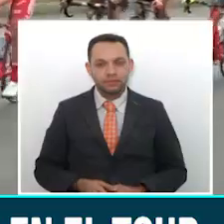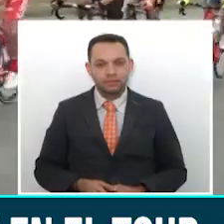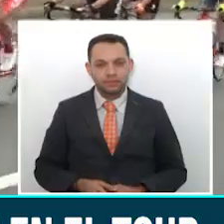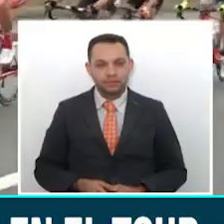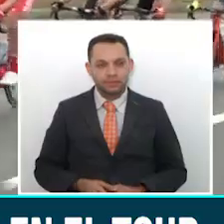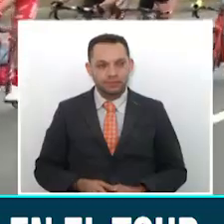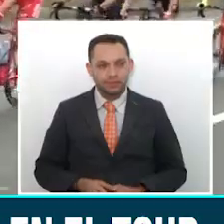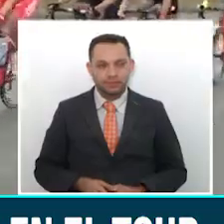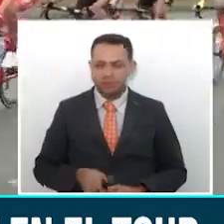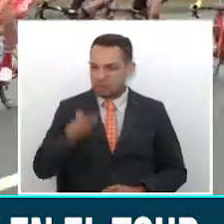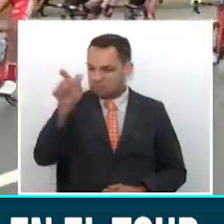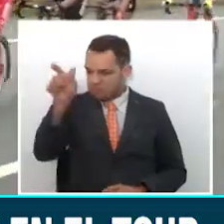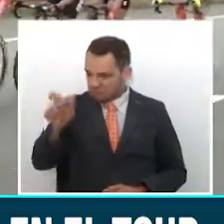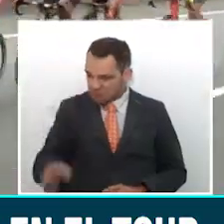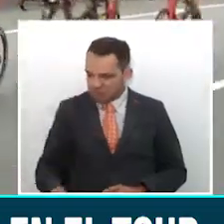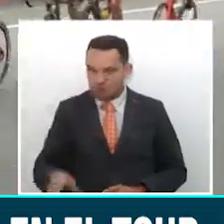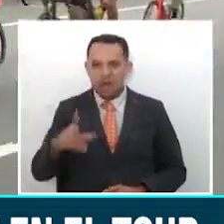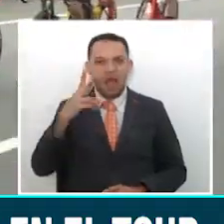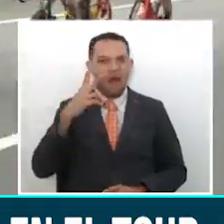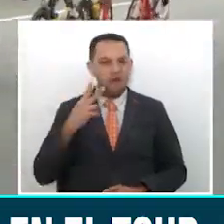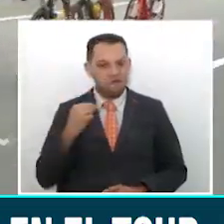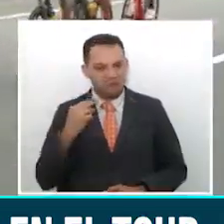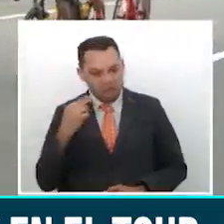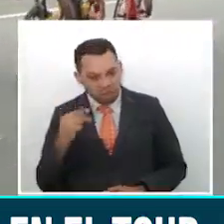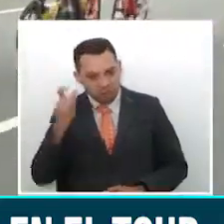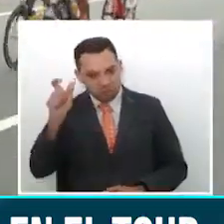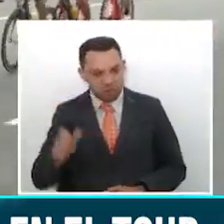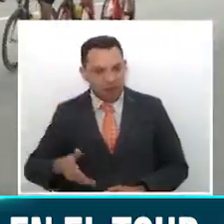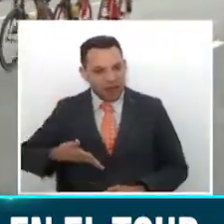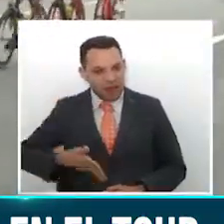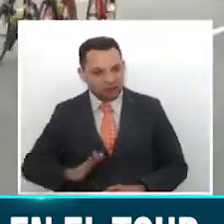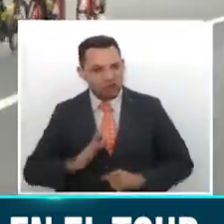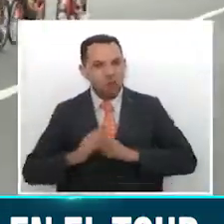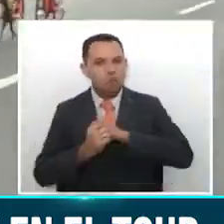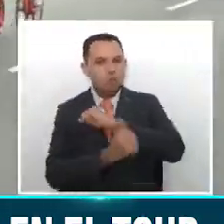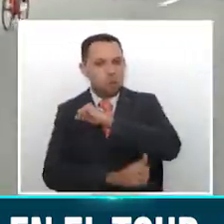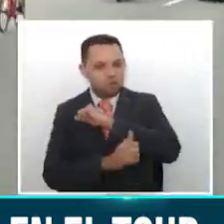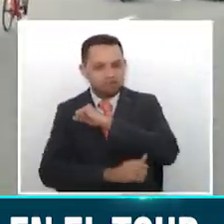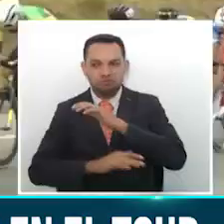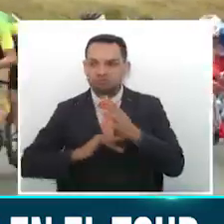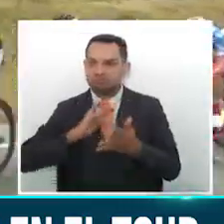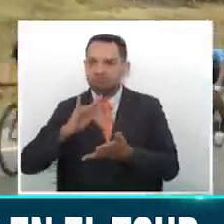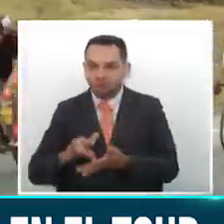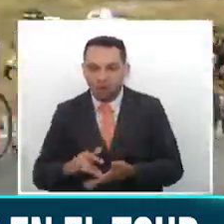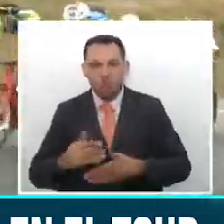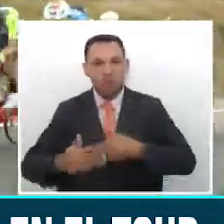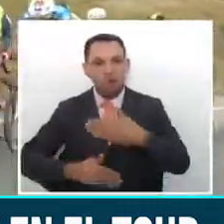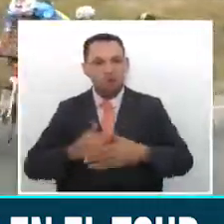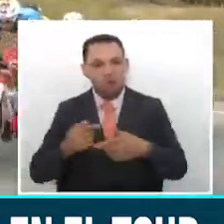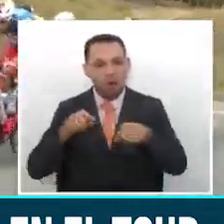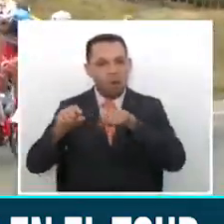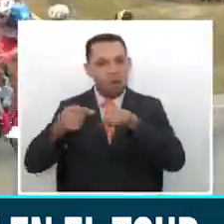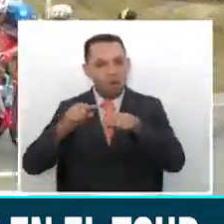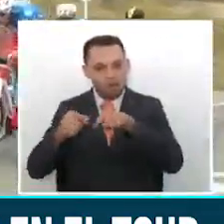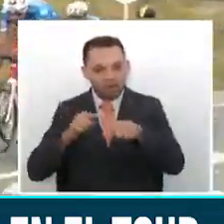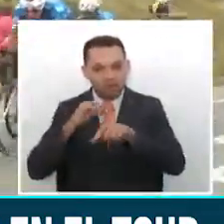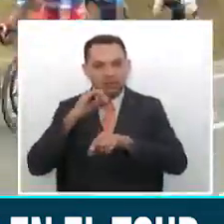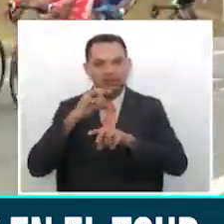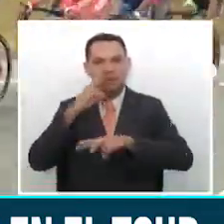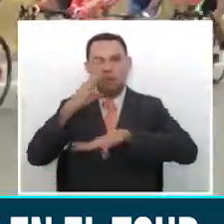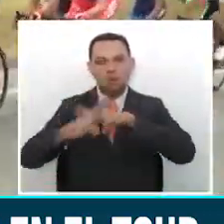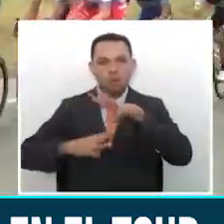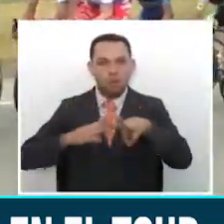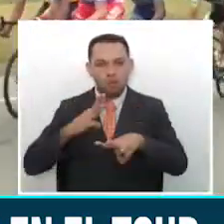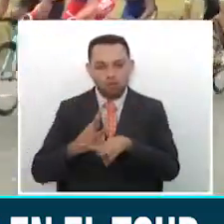Para este reconocido ciclista boyacense, será muy especial debutar en la competencia por etapas más importante del mundo, en la que será